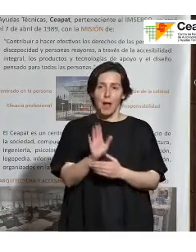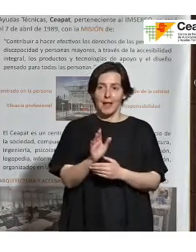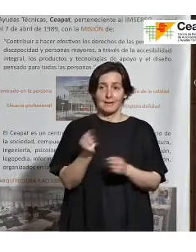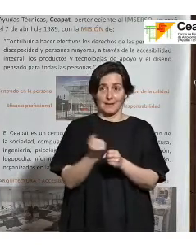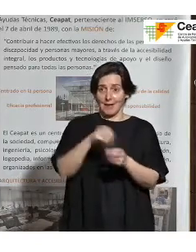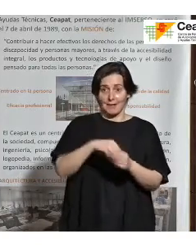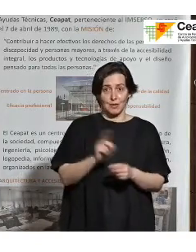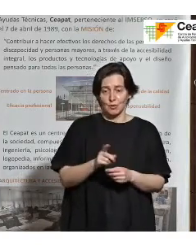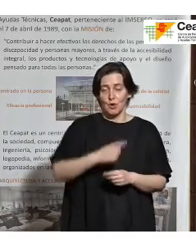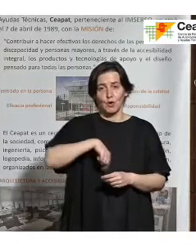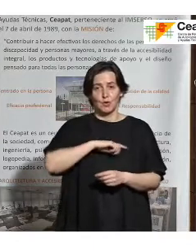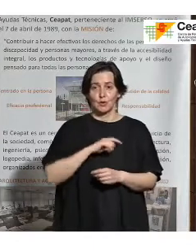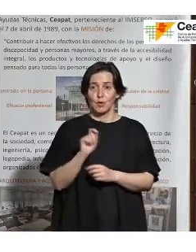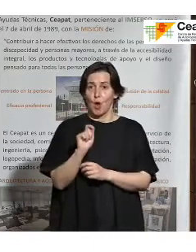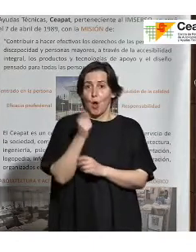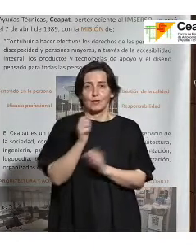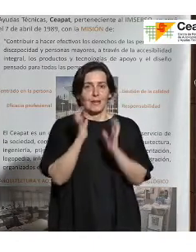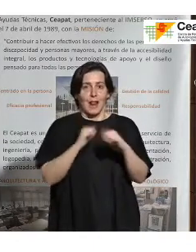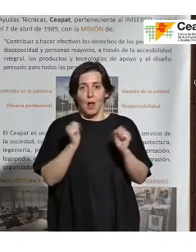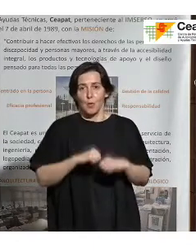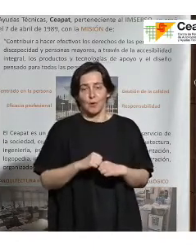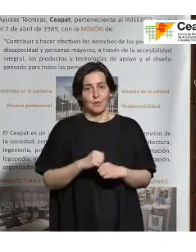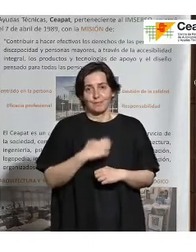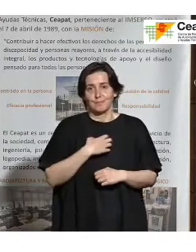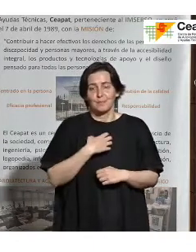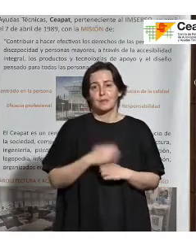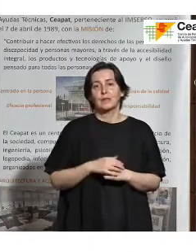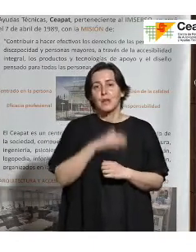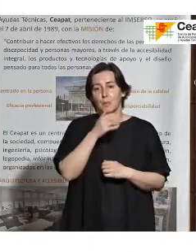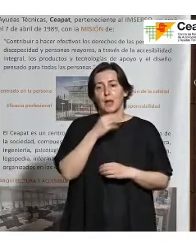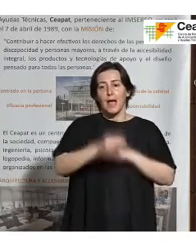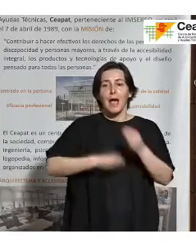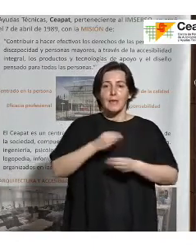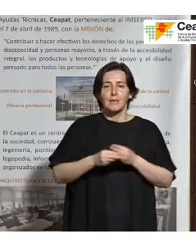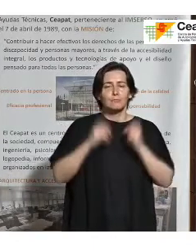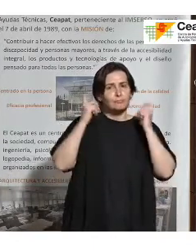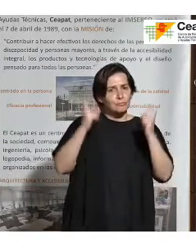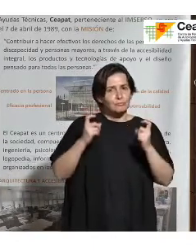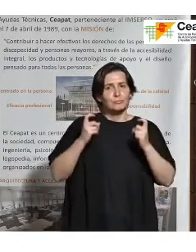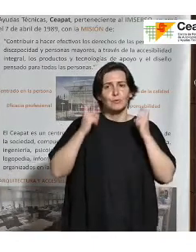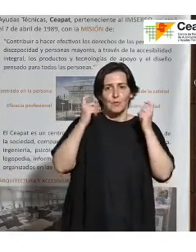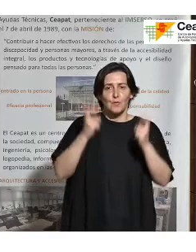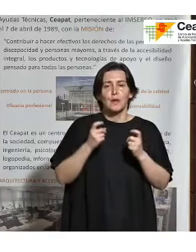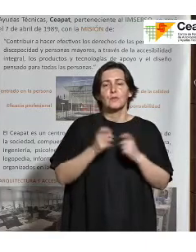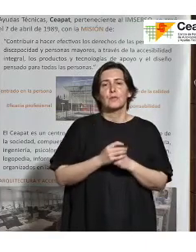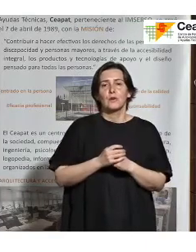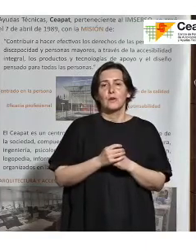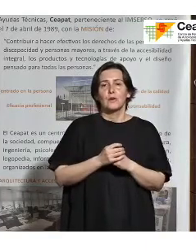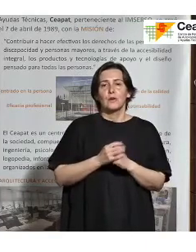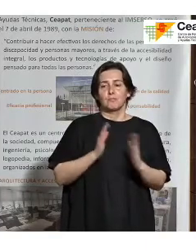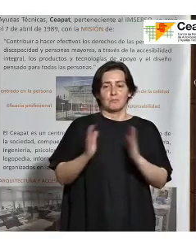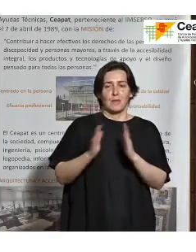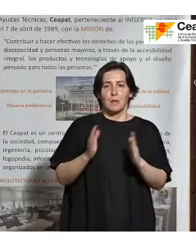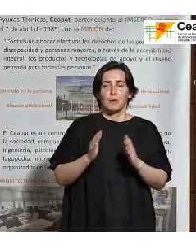no hubiésemos podido llegar a ningún tipo de acuerdo porque hay que hacer bastante esfuerzo para en algunos momentos